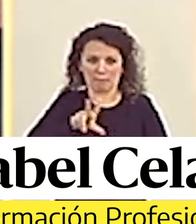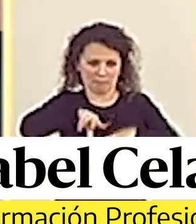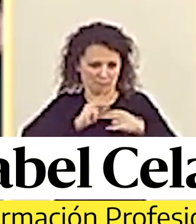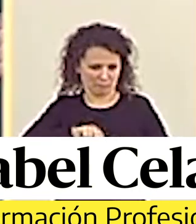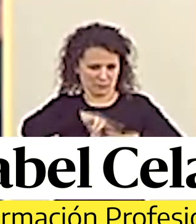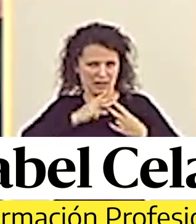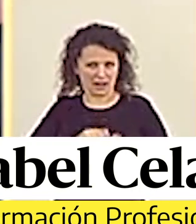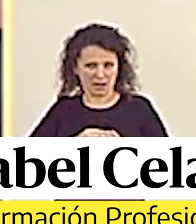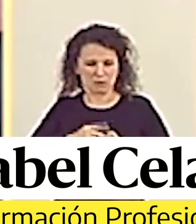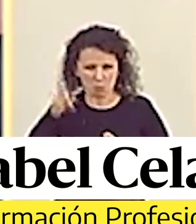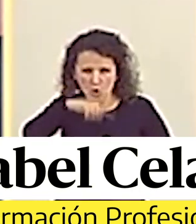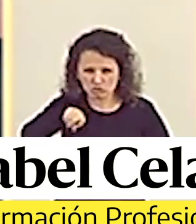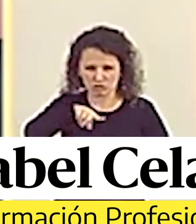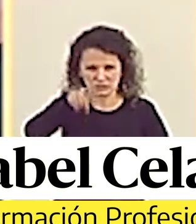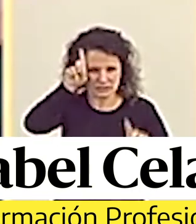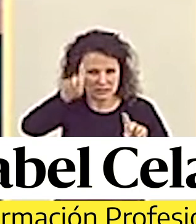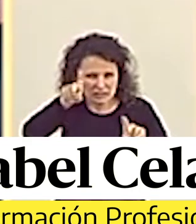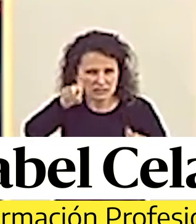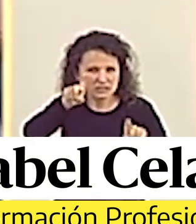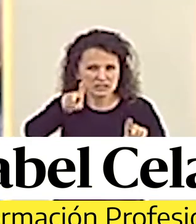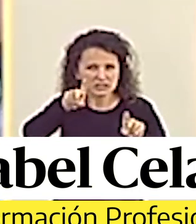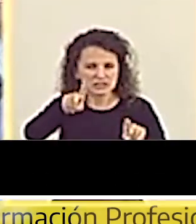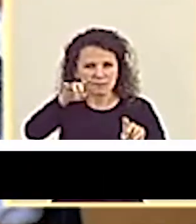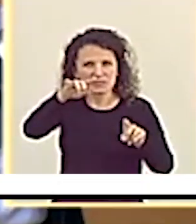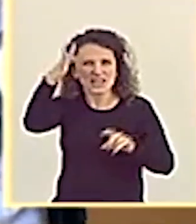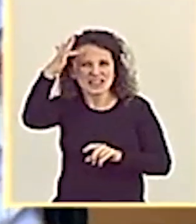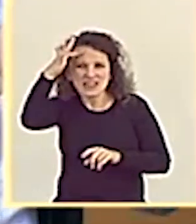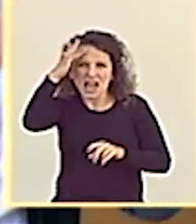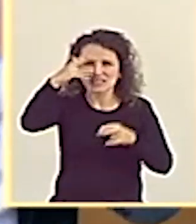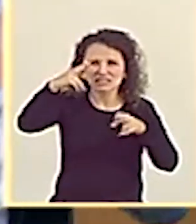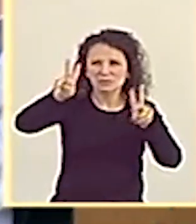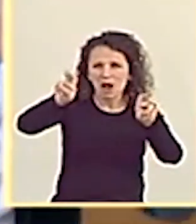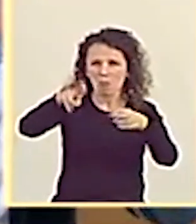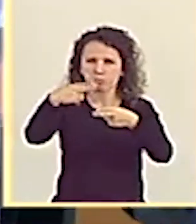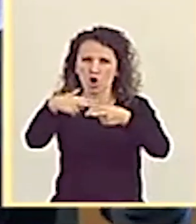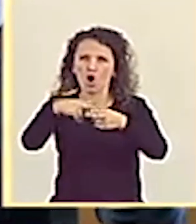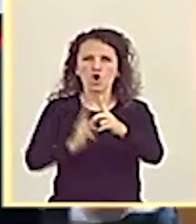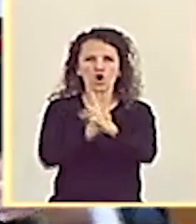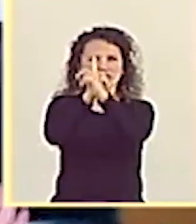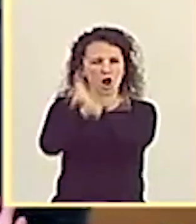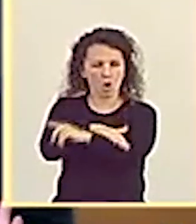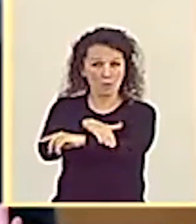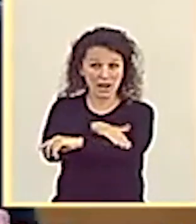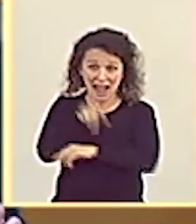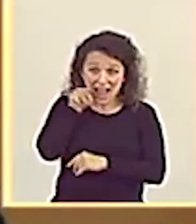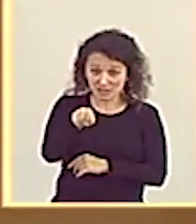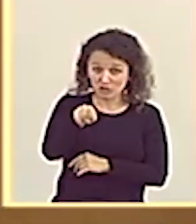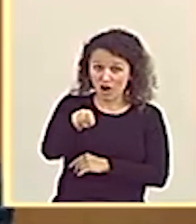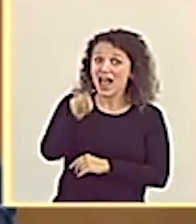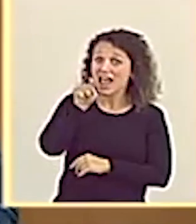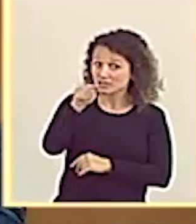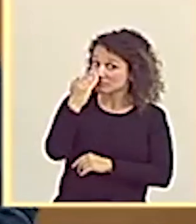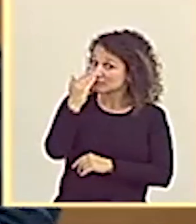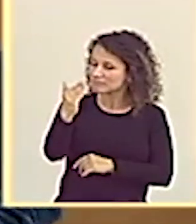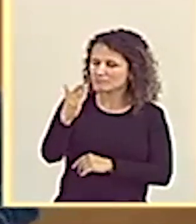infundando y les estén estableciendo ideas políticas contra un gobierno, eso, francamente, me